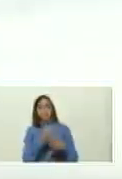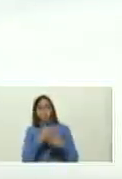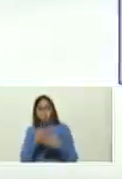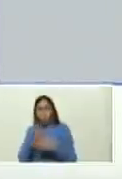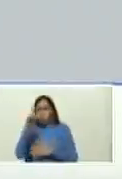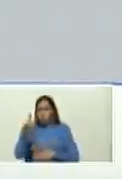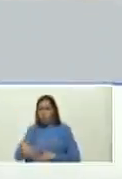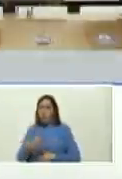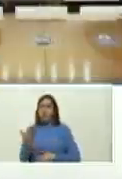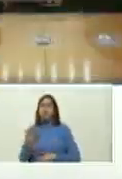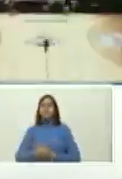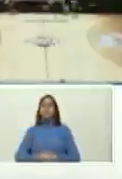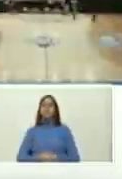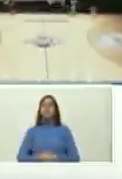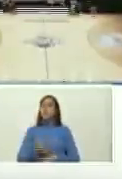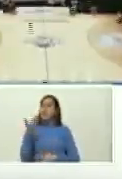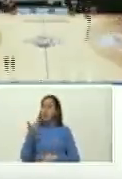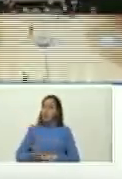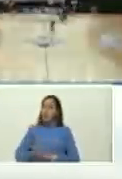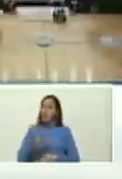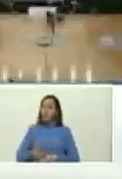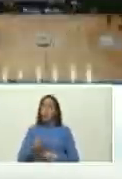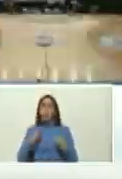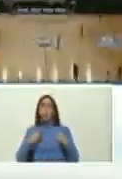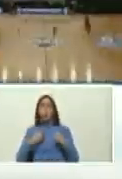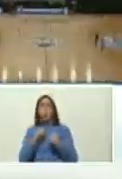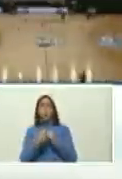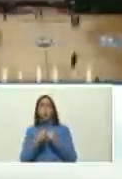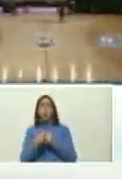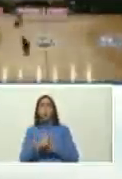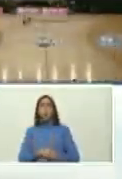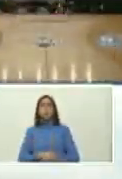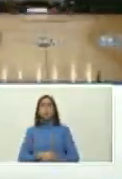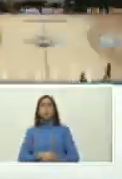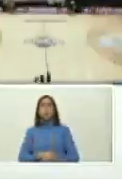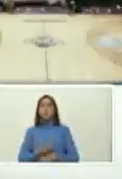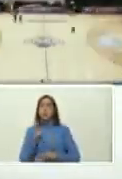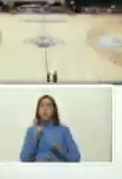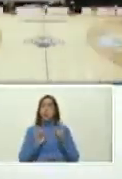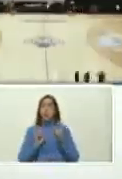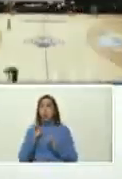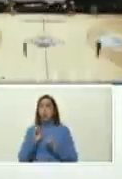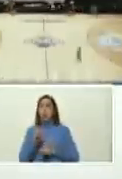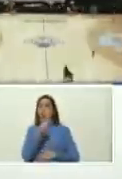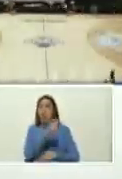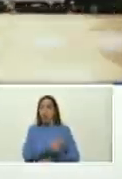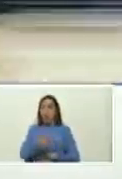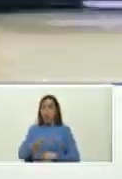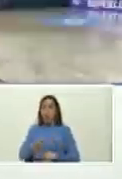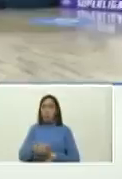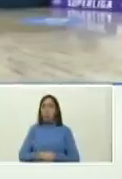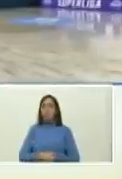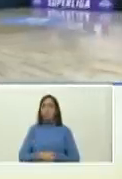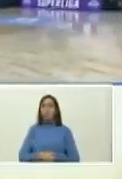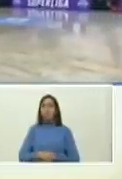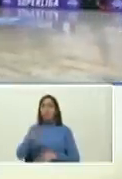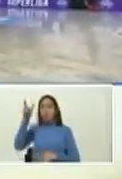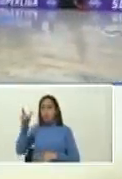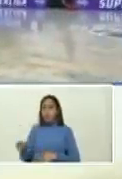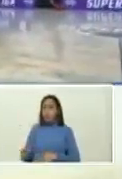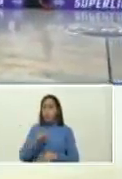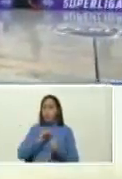bueno tan importante la vida deportiva para las emociones de la gente que nos dice Mervin Maldonado